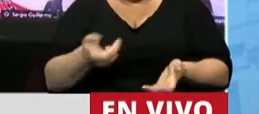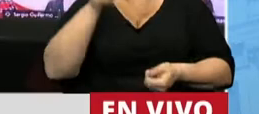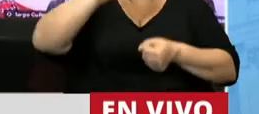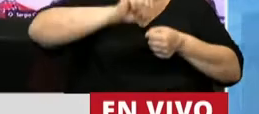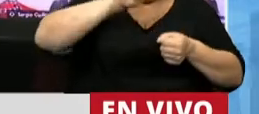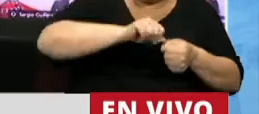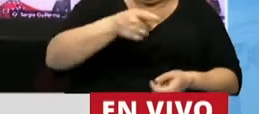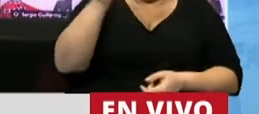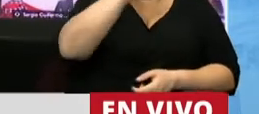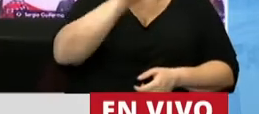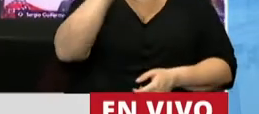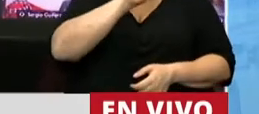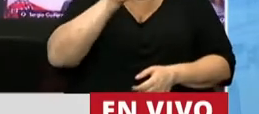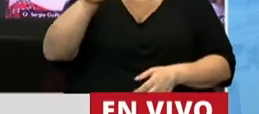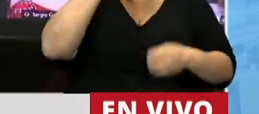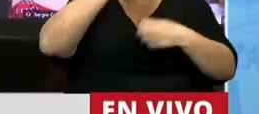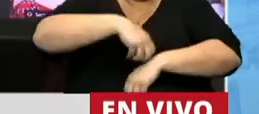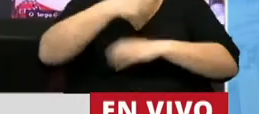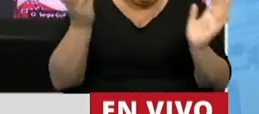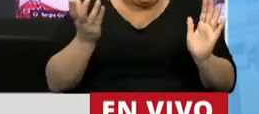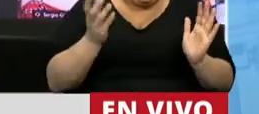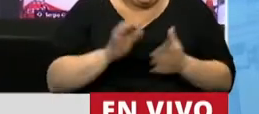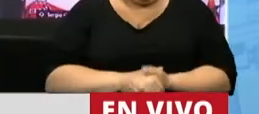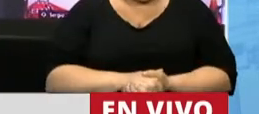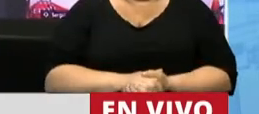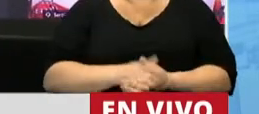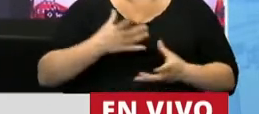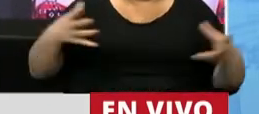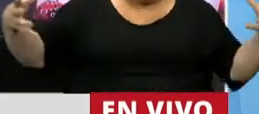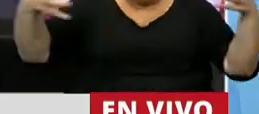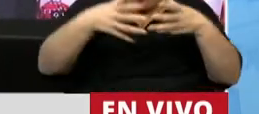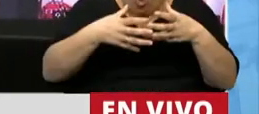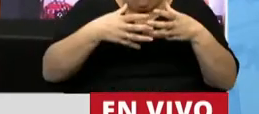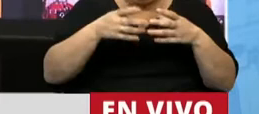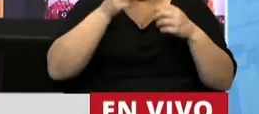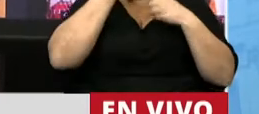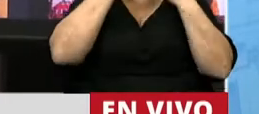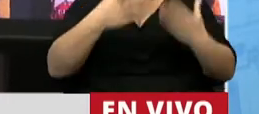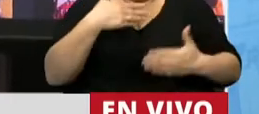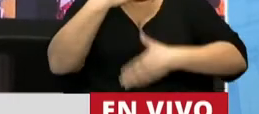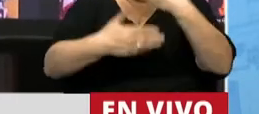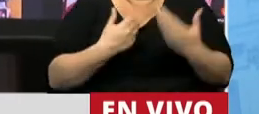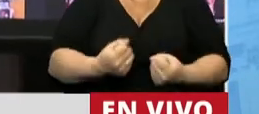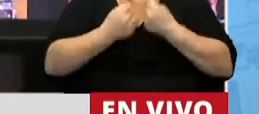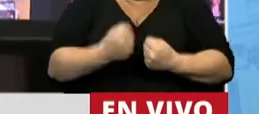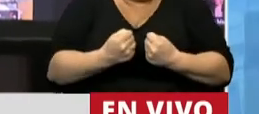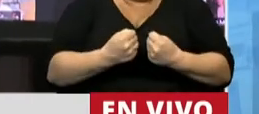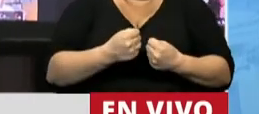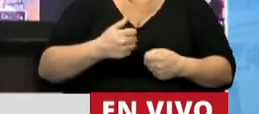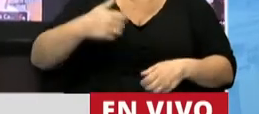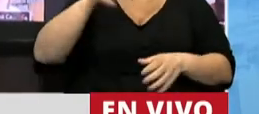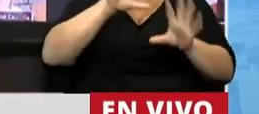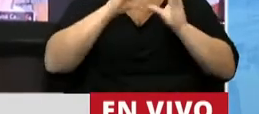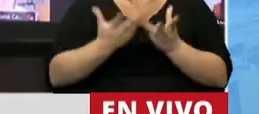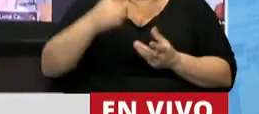santiagueño o de la provincia que fuese, sea el colectivo para la edificación sólida de una